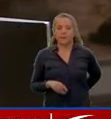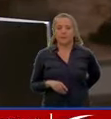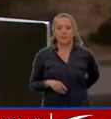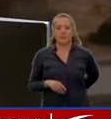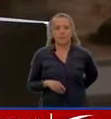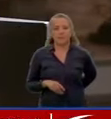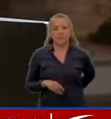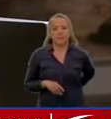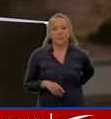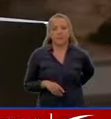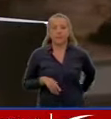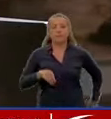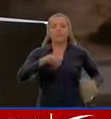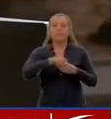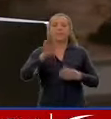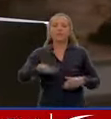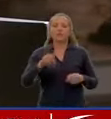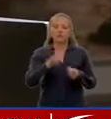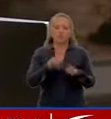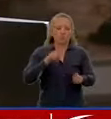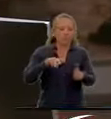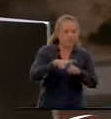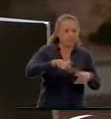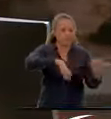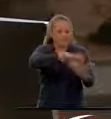disturbios civiles y los secuestros que se han presentado.